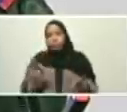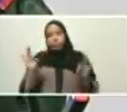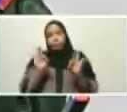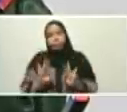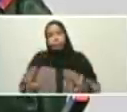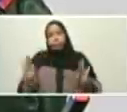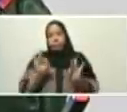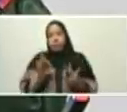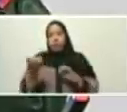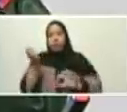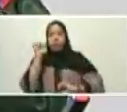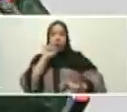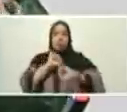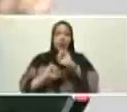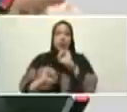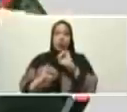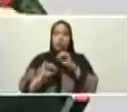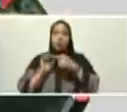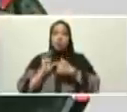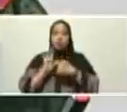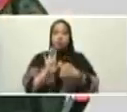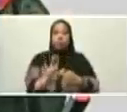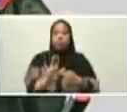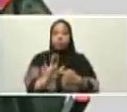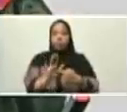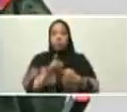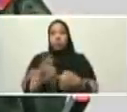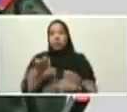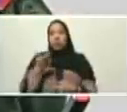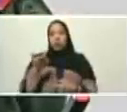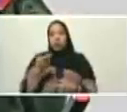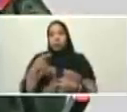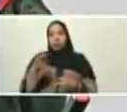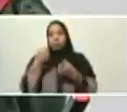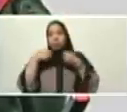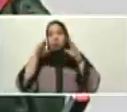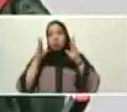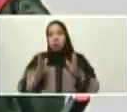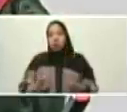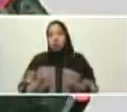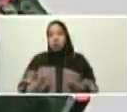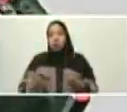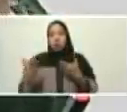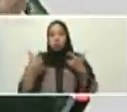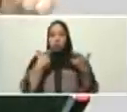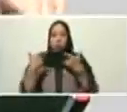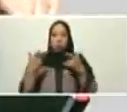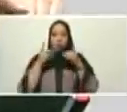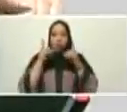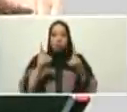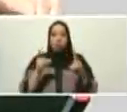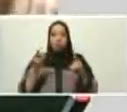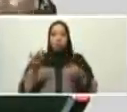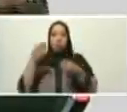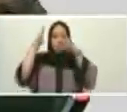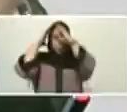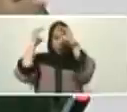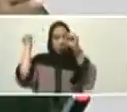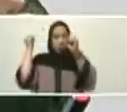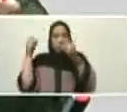enfrentarse, tenía que, agotada la vía, como usted señalaba magistralmente mi comandante en jefe, agotada la vía marítima,